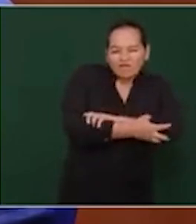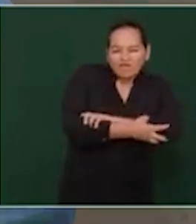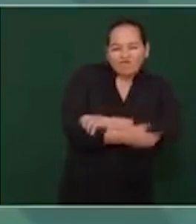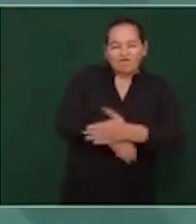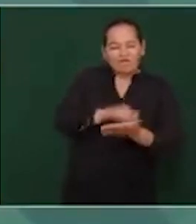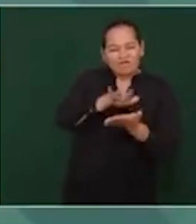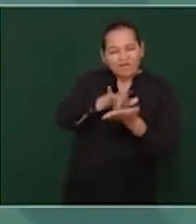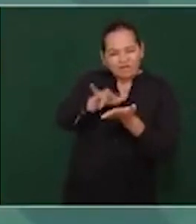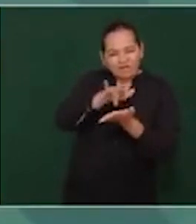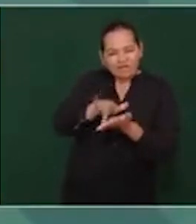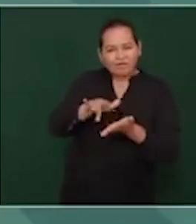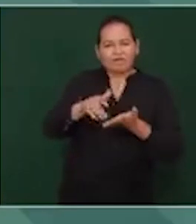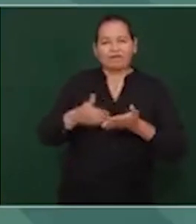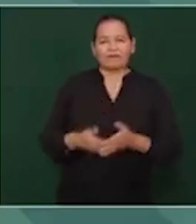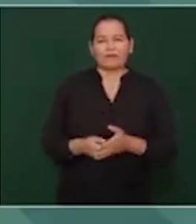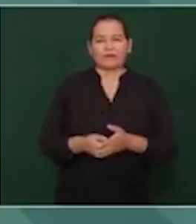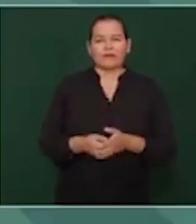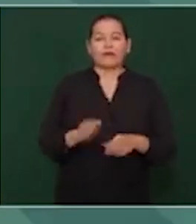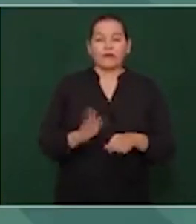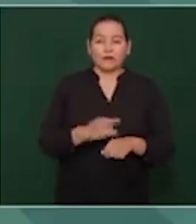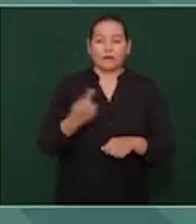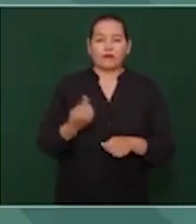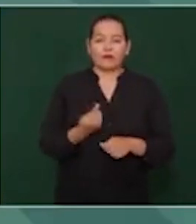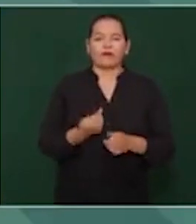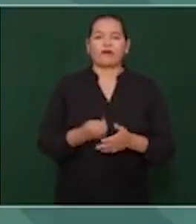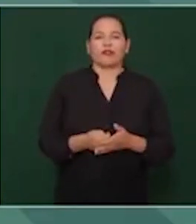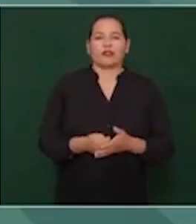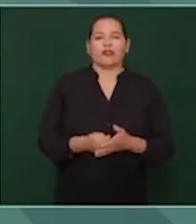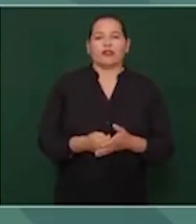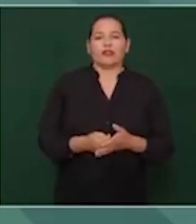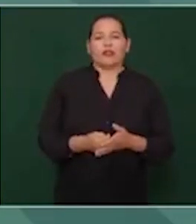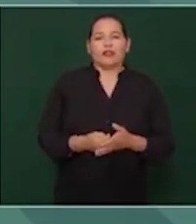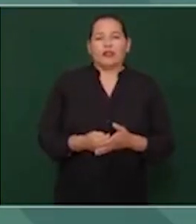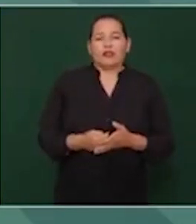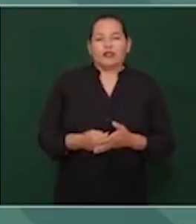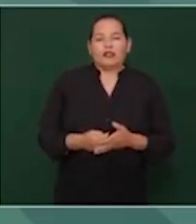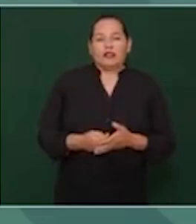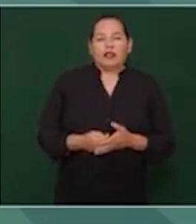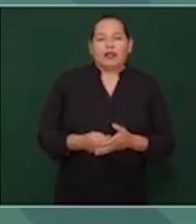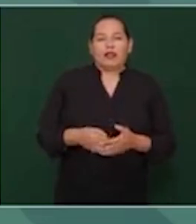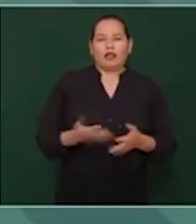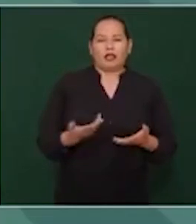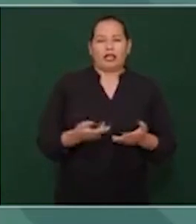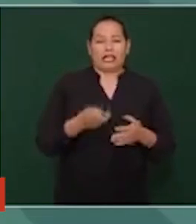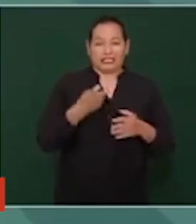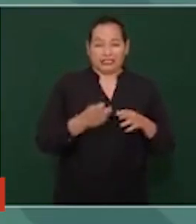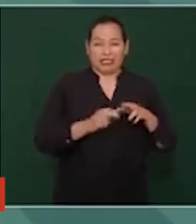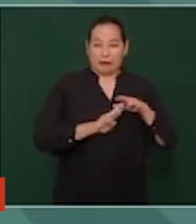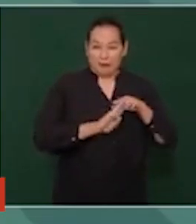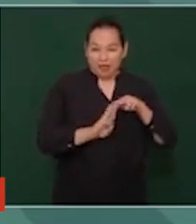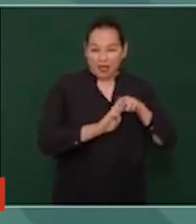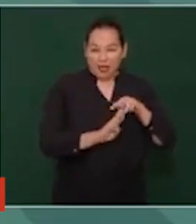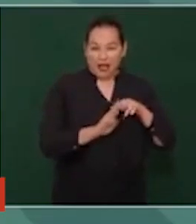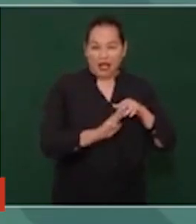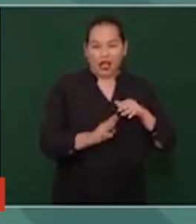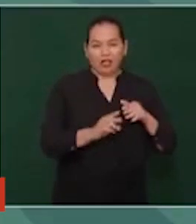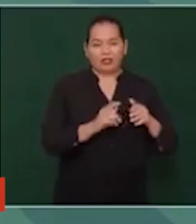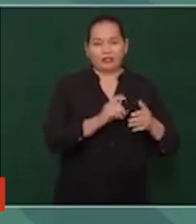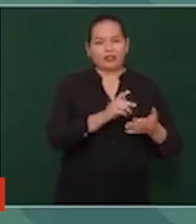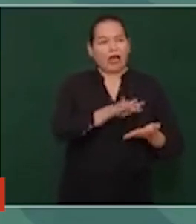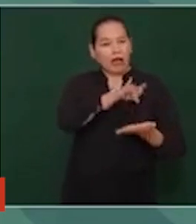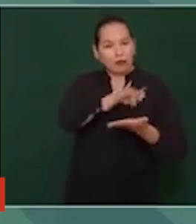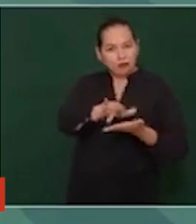porque son de los migrantes que más apoyan a sus familiares,